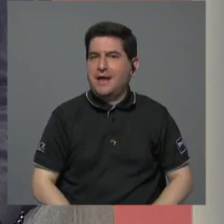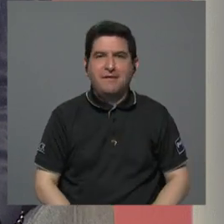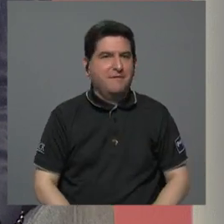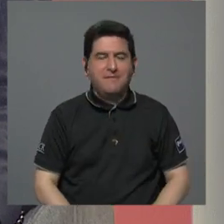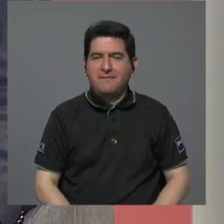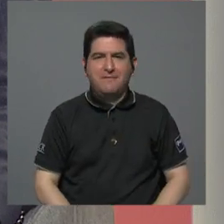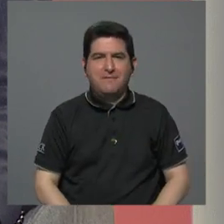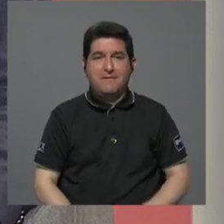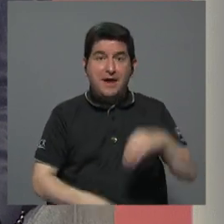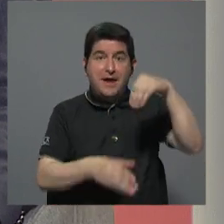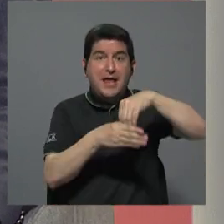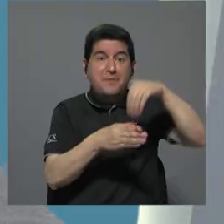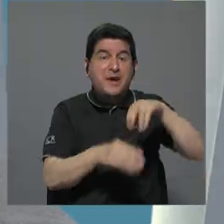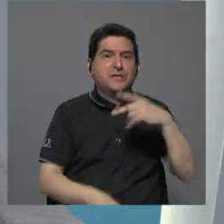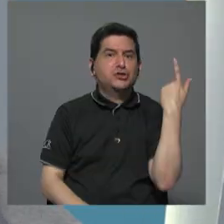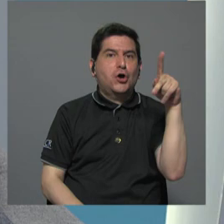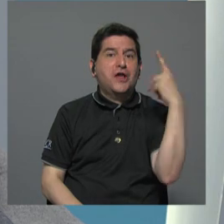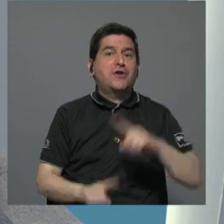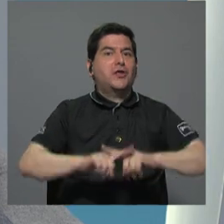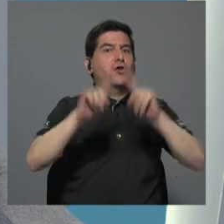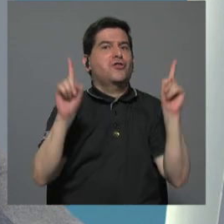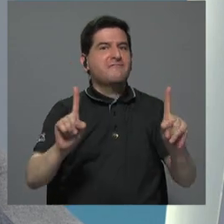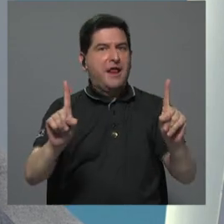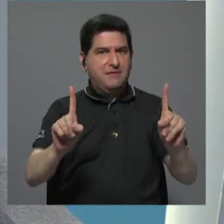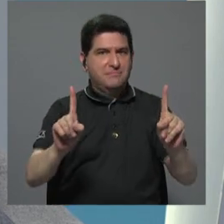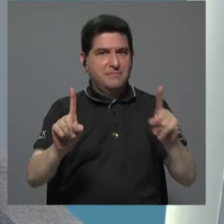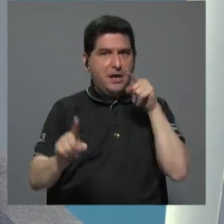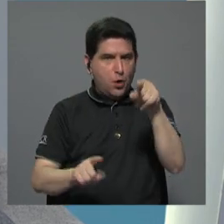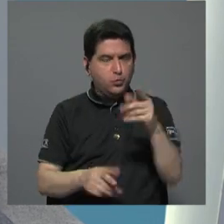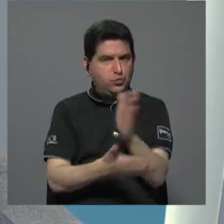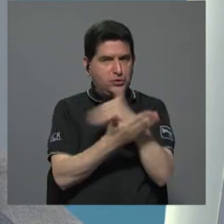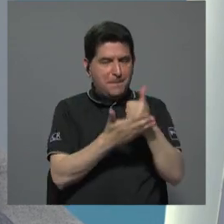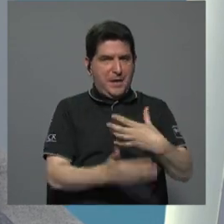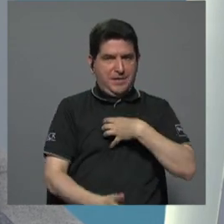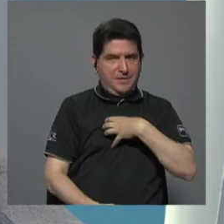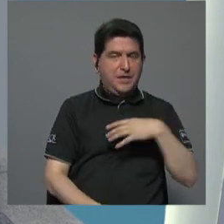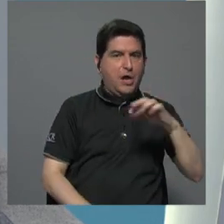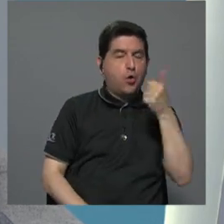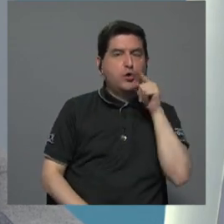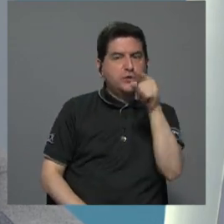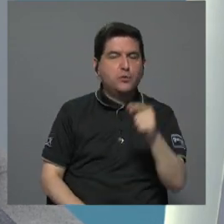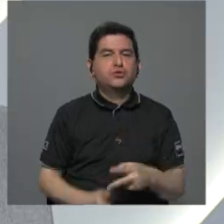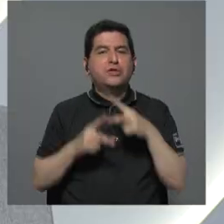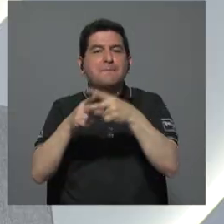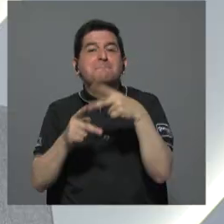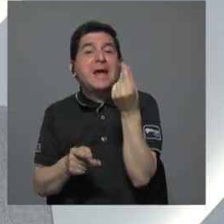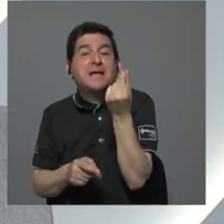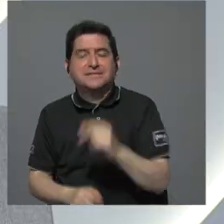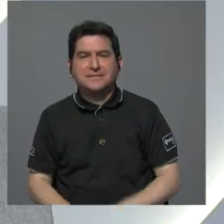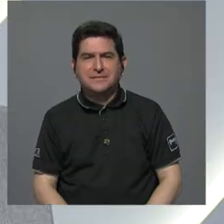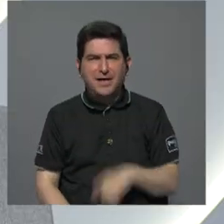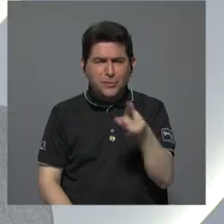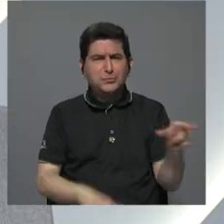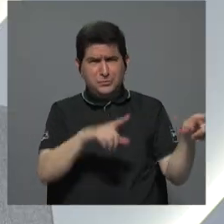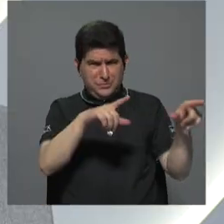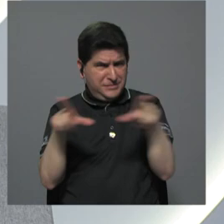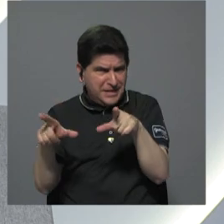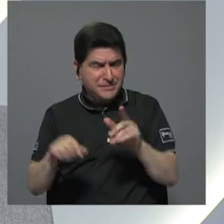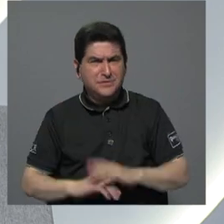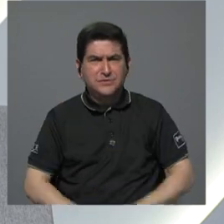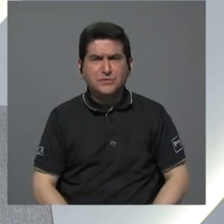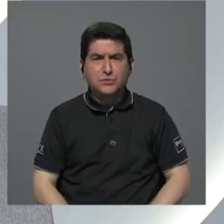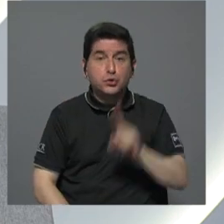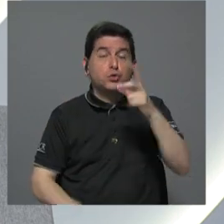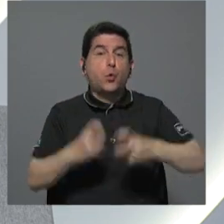inversión y riesgo son cosas diferentes una cosa es que usted sea parte dueño otra cosa es que usted preste la plata ustedes estarían dispuestos porque